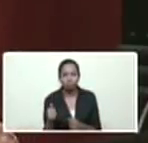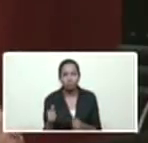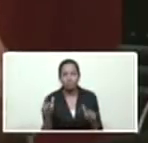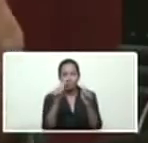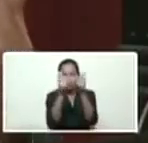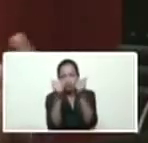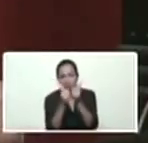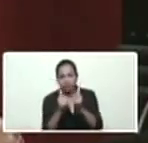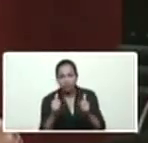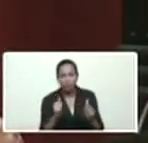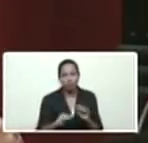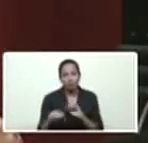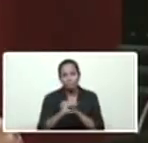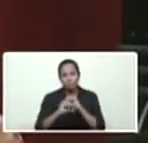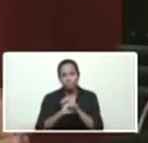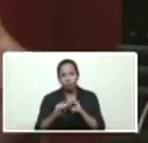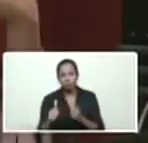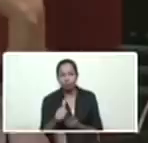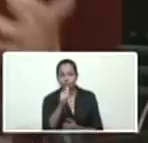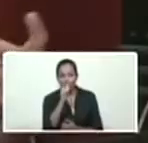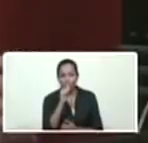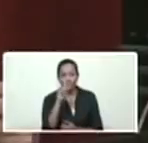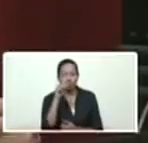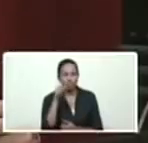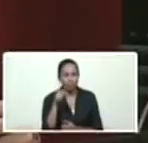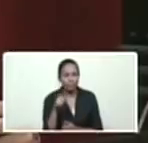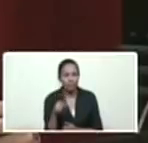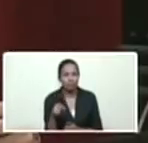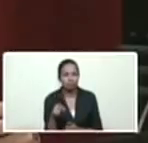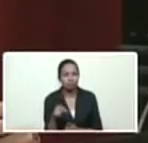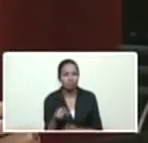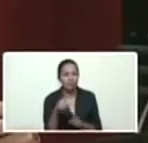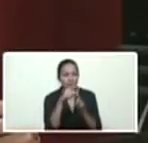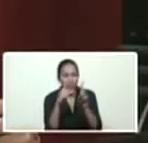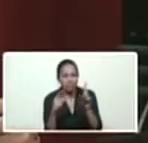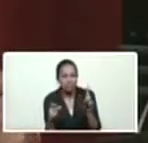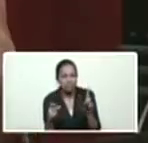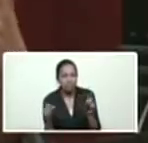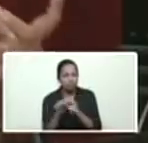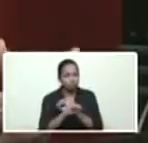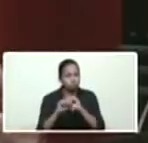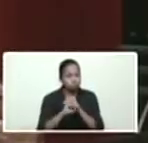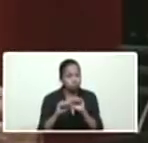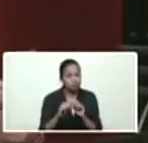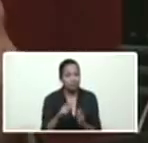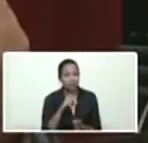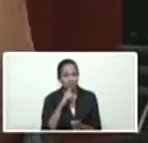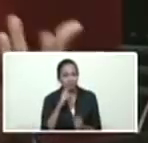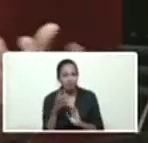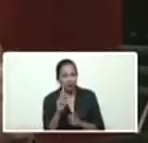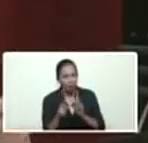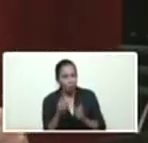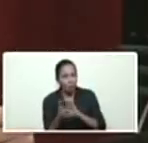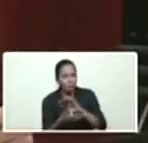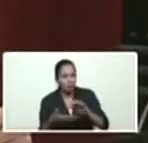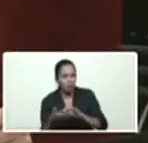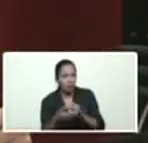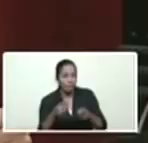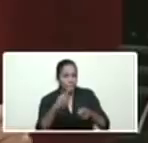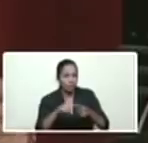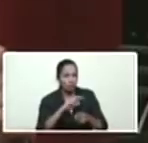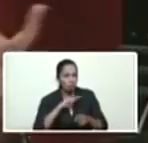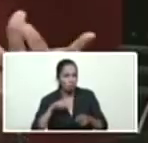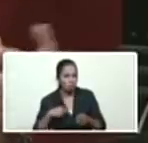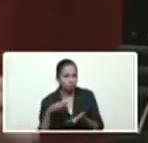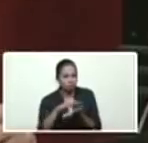recibido daños en la parte eléctrica de los sistemas de bombeo y hemos estado allí trabajando incansablemente para restituirlo de manera de